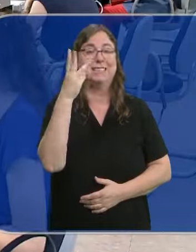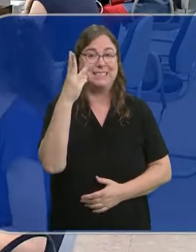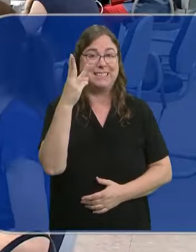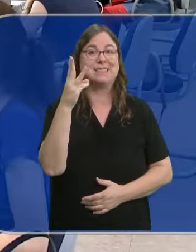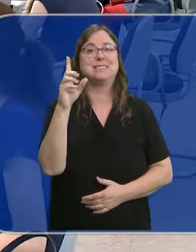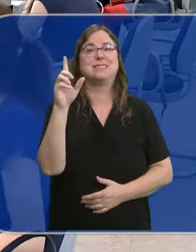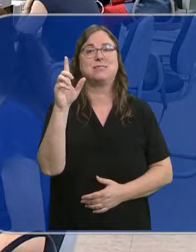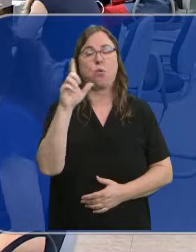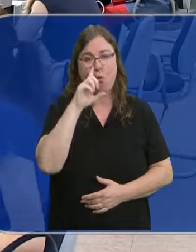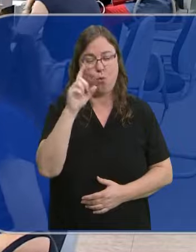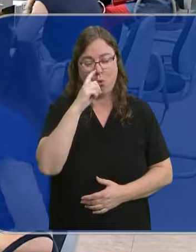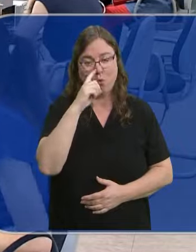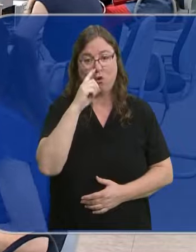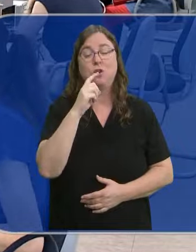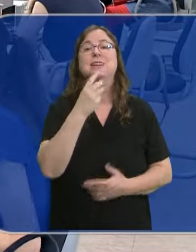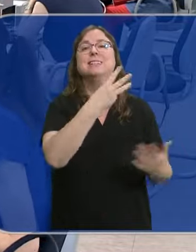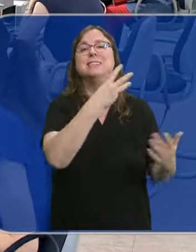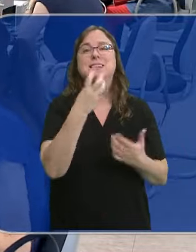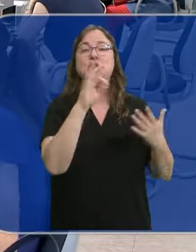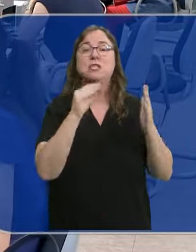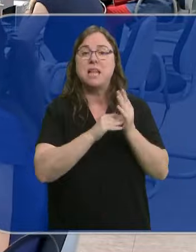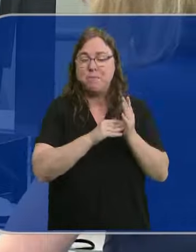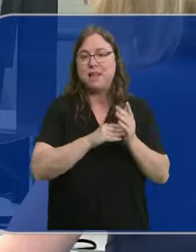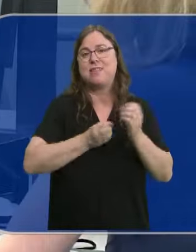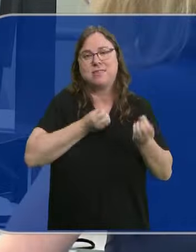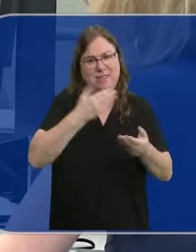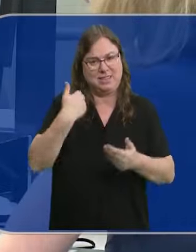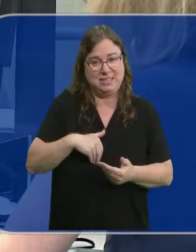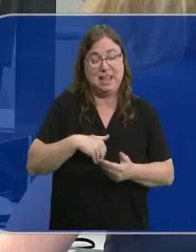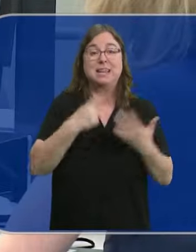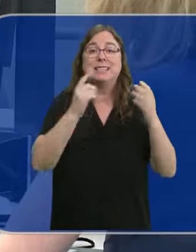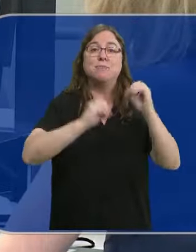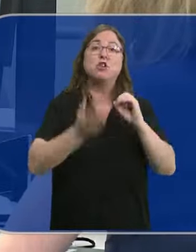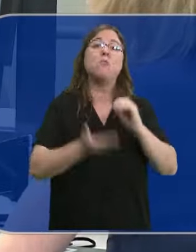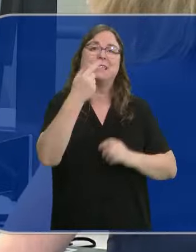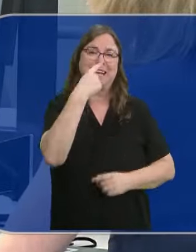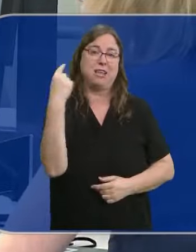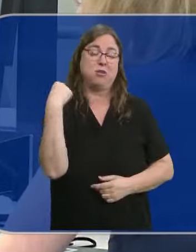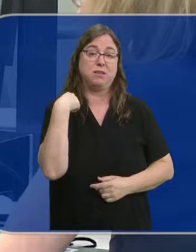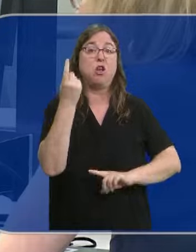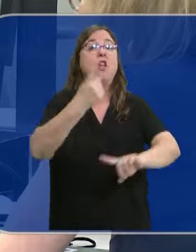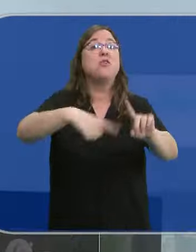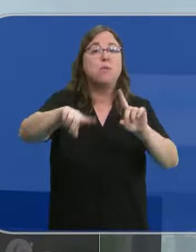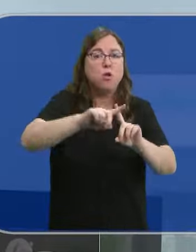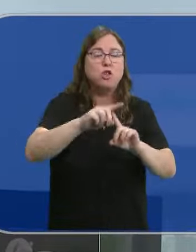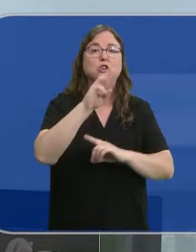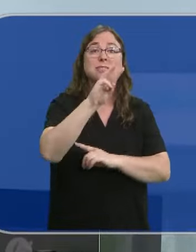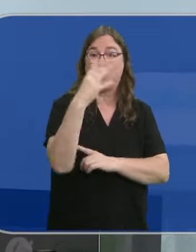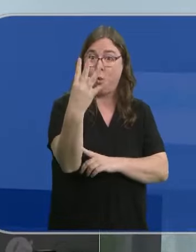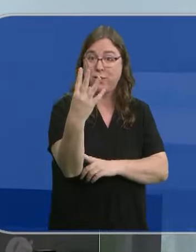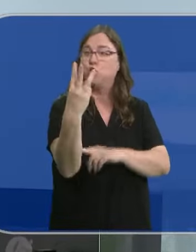se presentaron más de 850.000 declaraciones, un 6% más que en 2022, y ya se han devuelto 3 de cada 4. Eso sí,